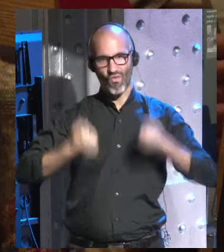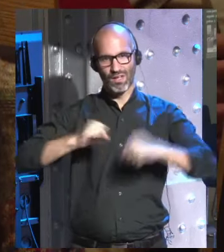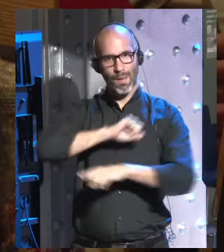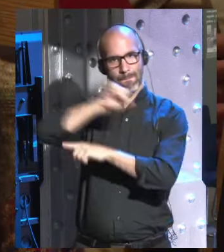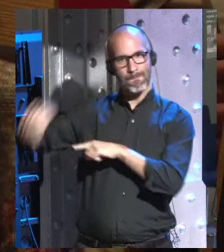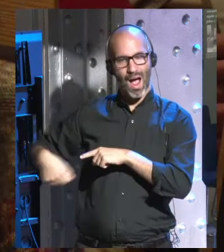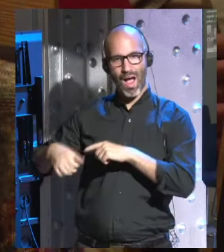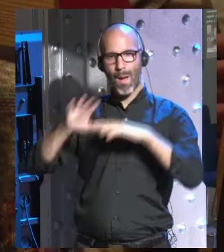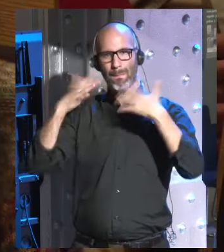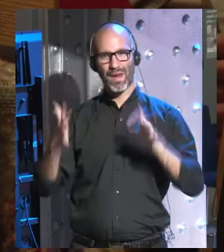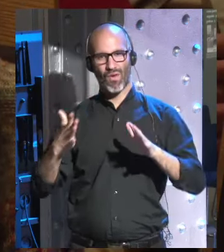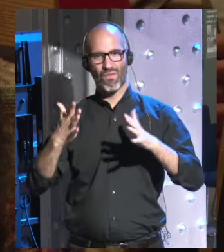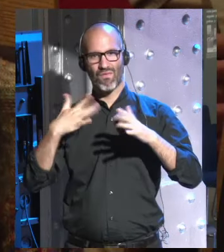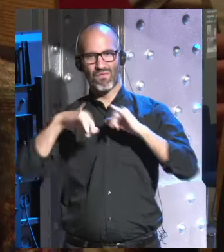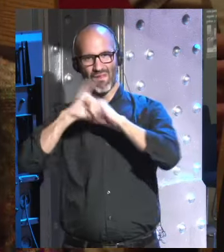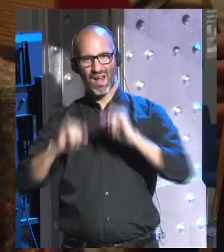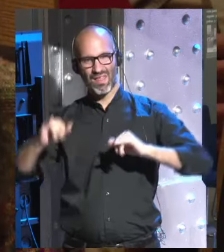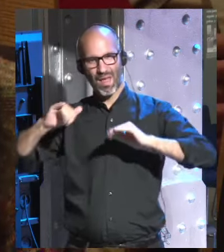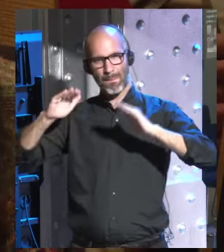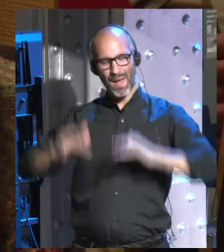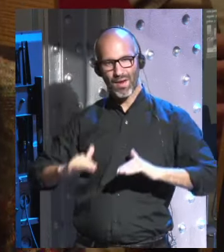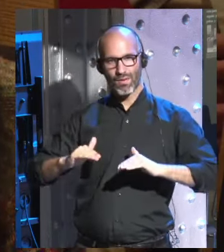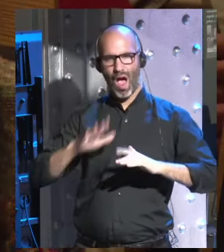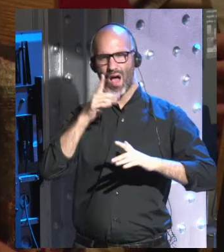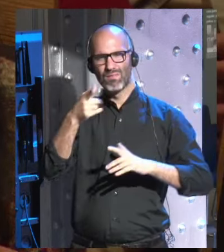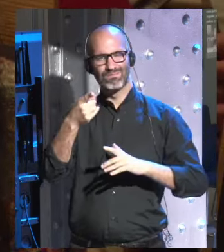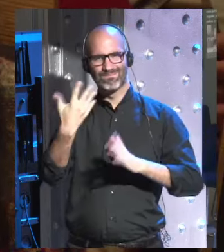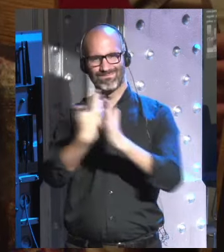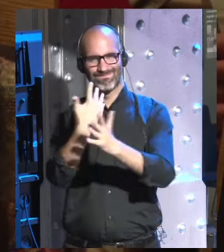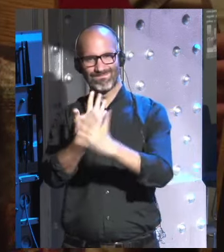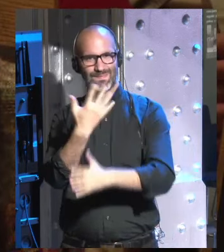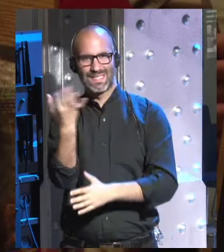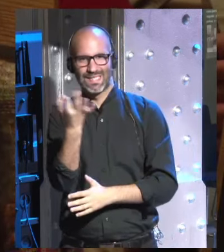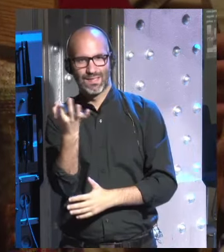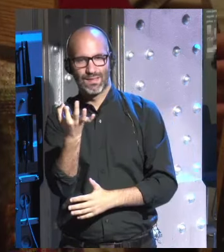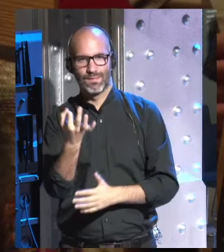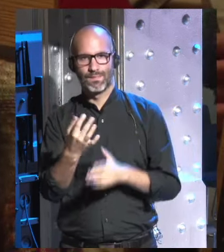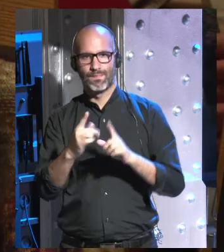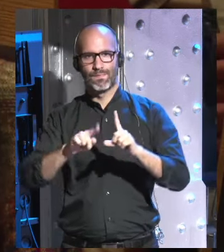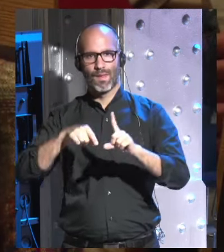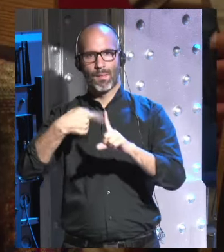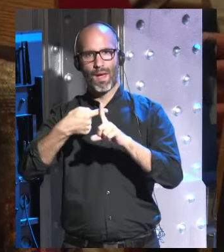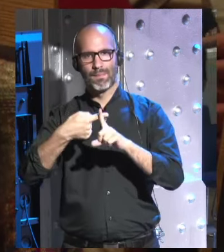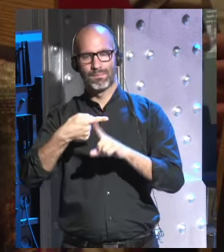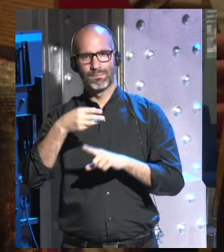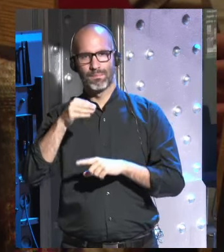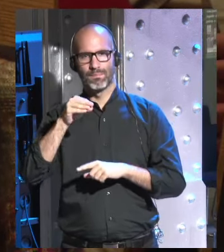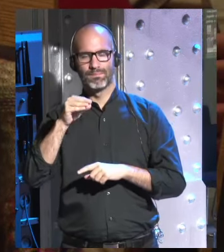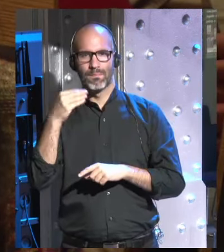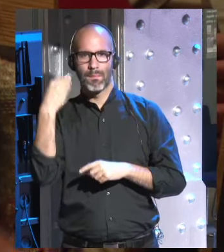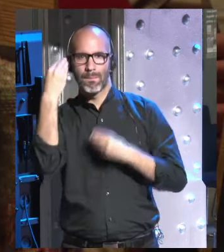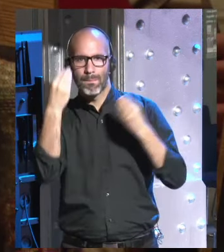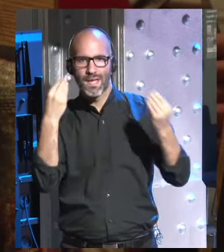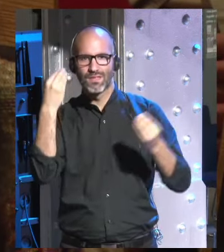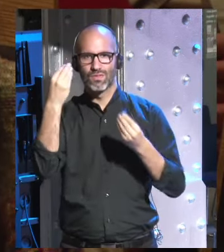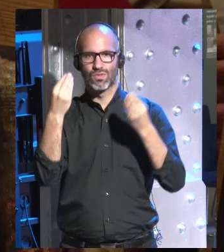pregunto a qué se refiere y me pregunto si tal vez el hecho